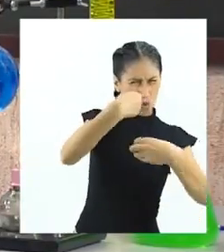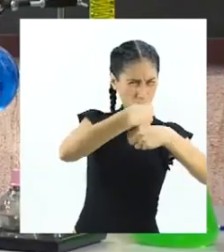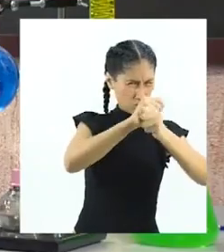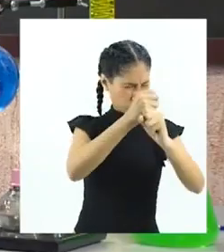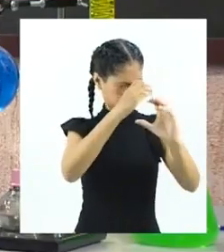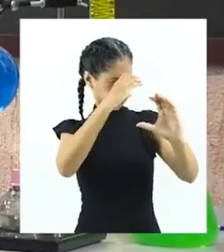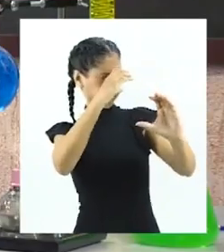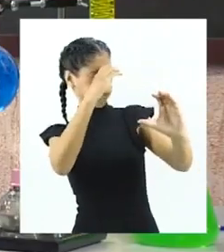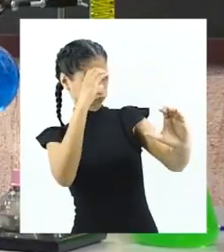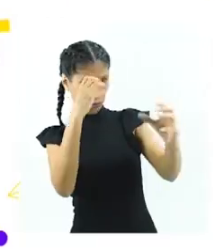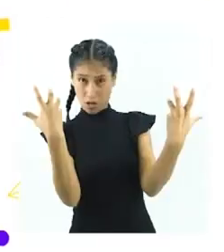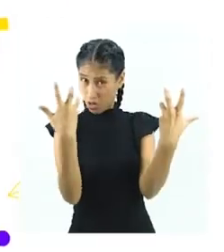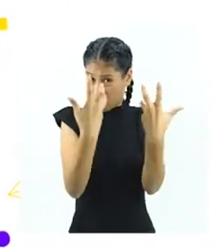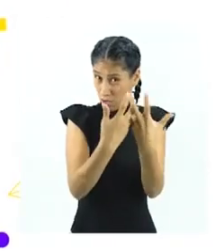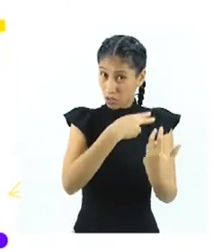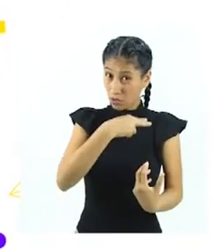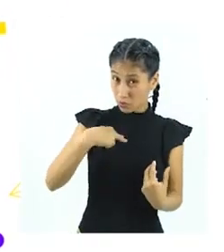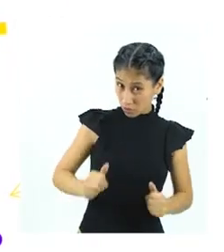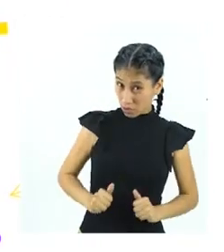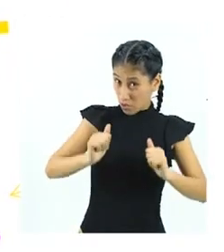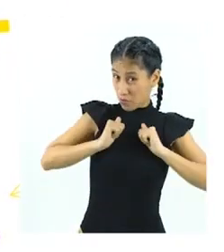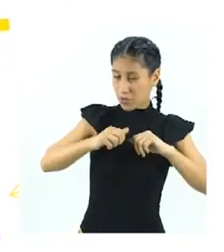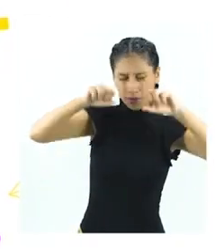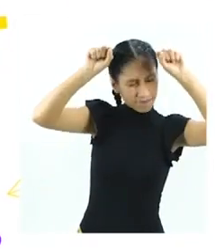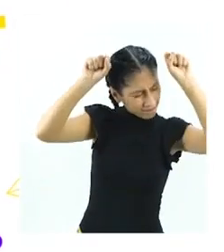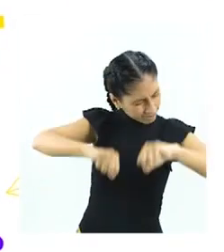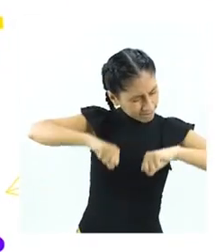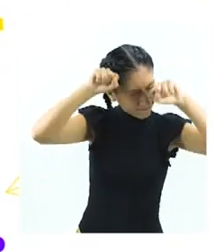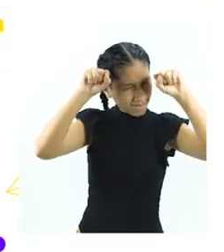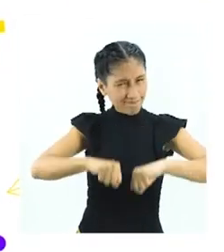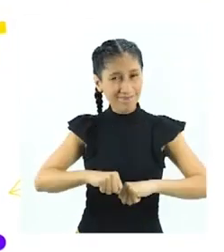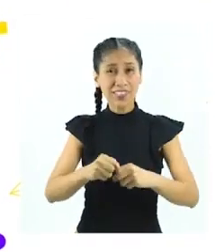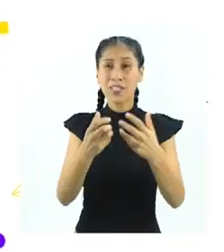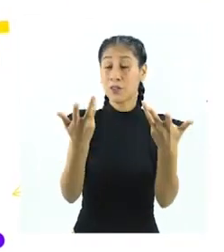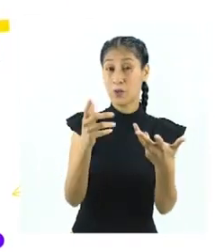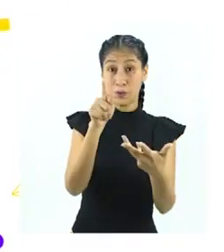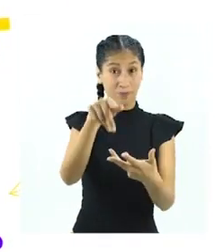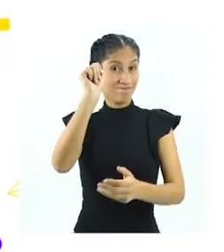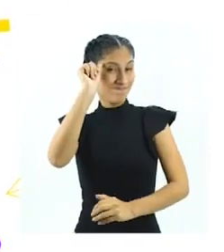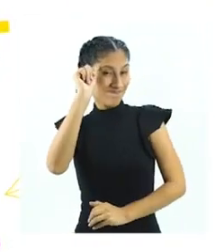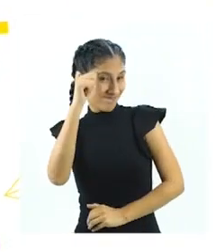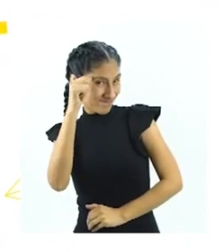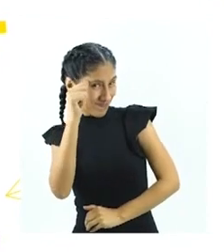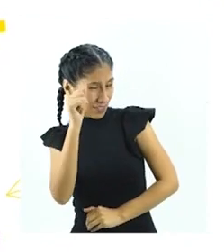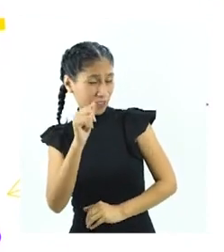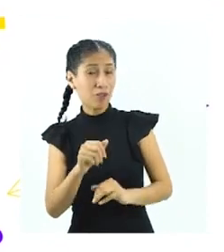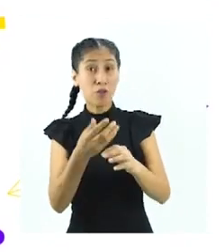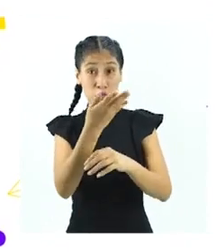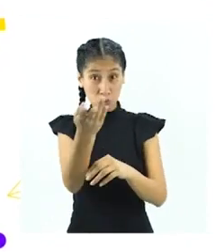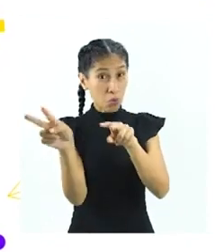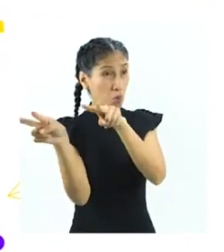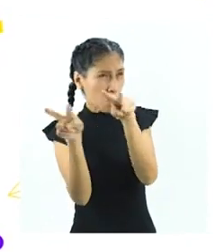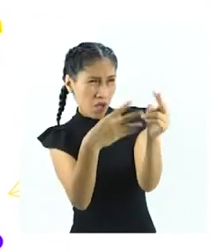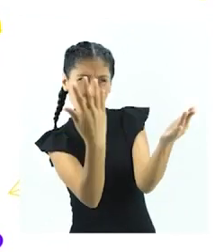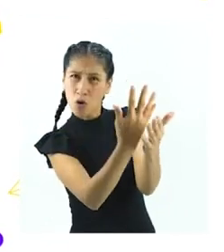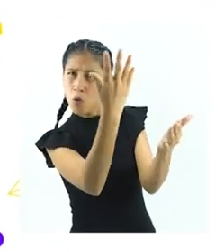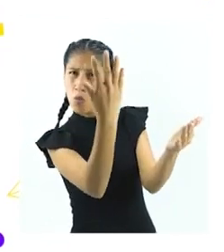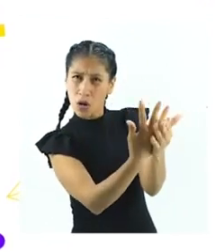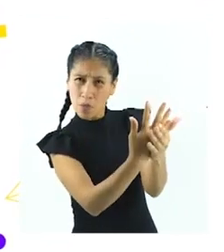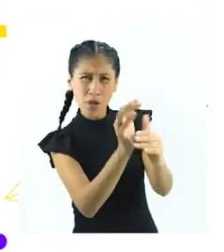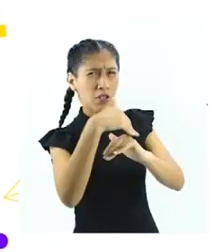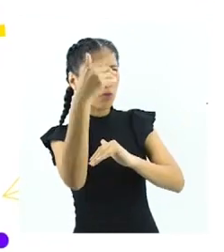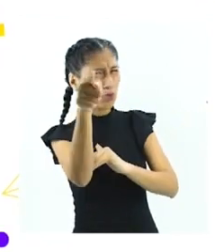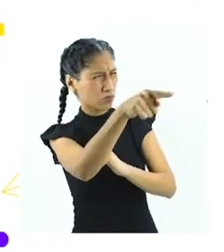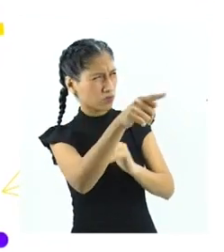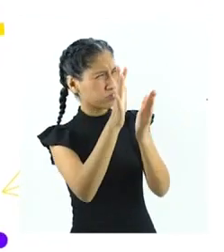en nuestra vida cotidiana? Por supuesto. Considera que donde exista un problema se buscará una solución.